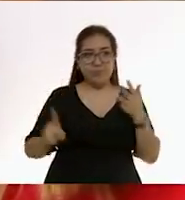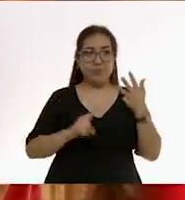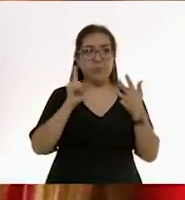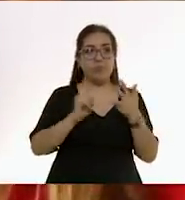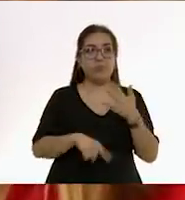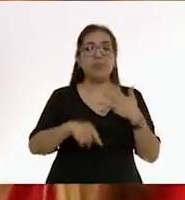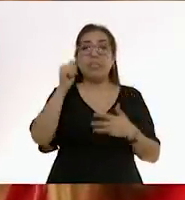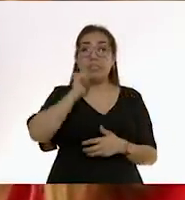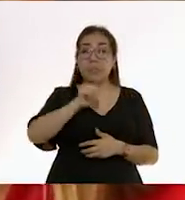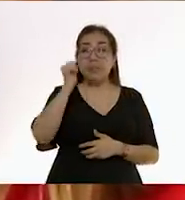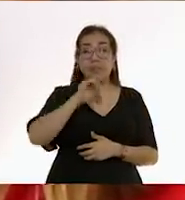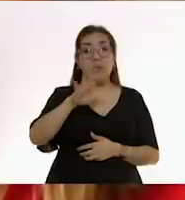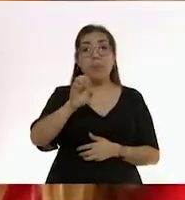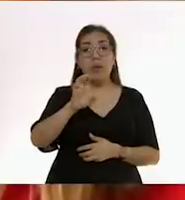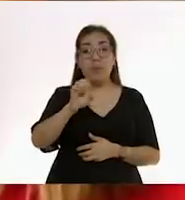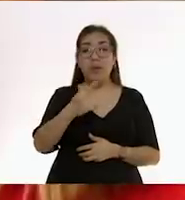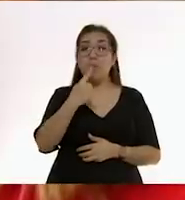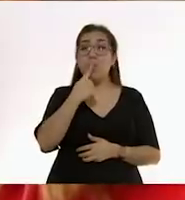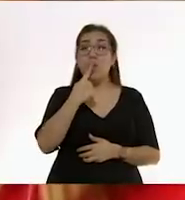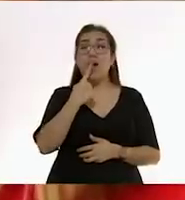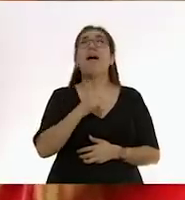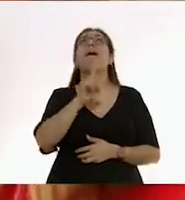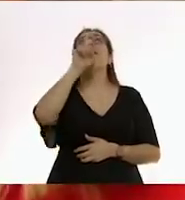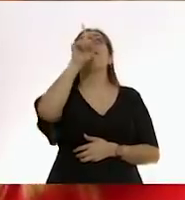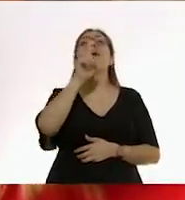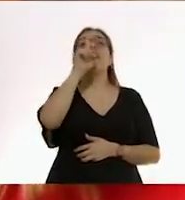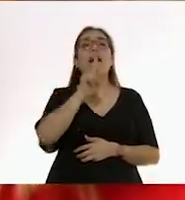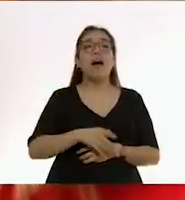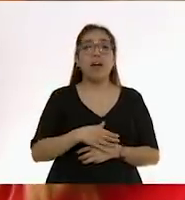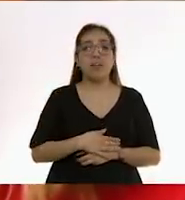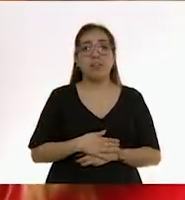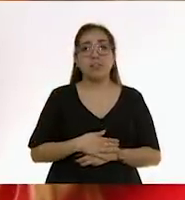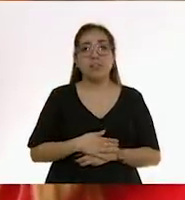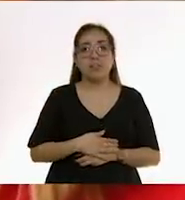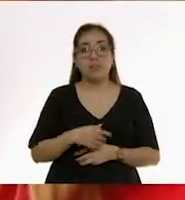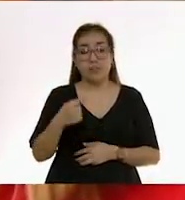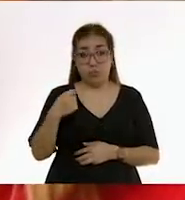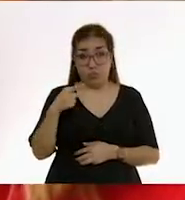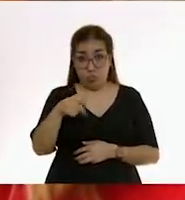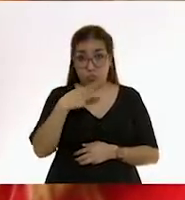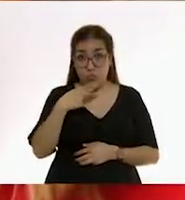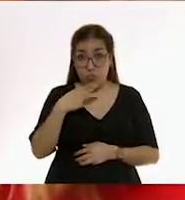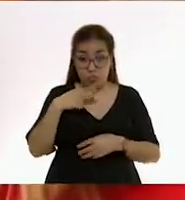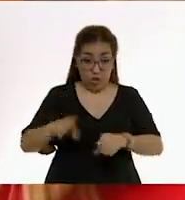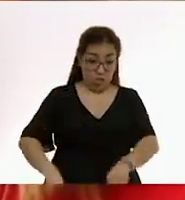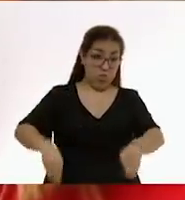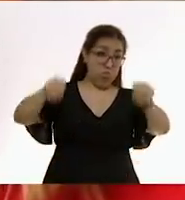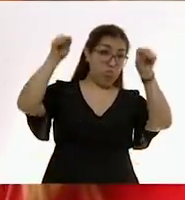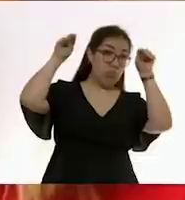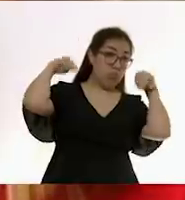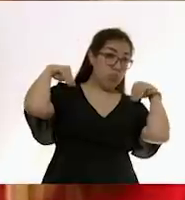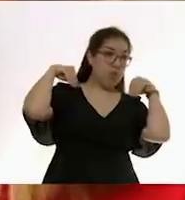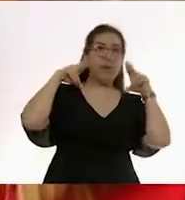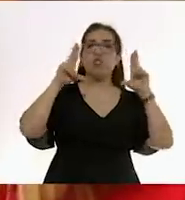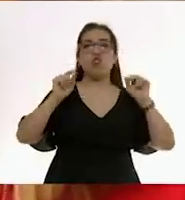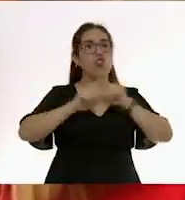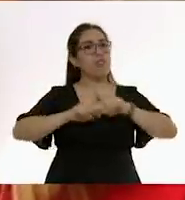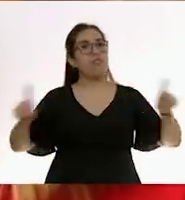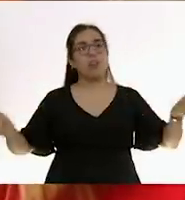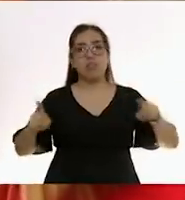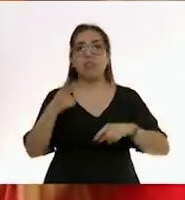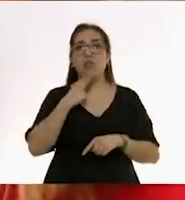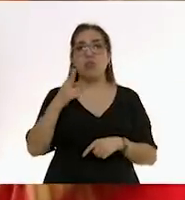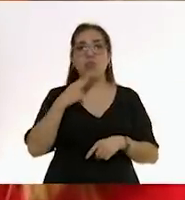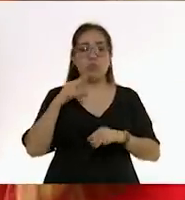siempre tu bebé debe de dormir boca arriba. Para taparlo, no utilices tu propio cobertor. Utiliza saquitos de preferencia o capas.